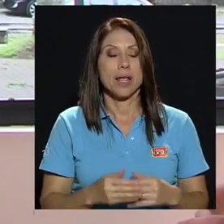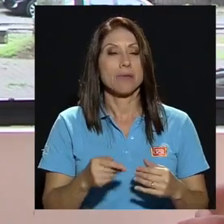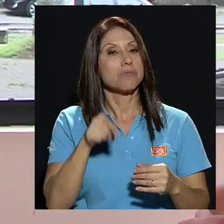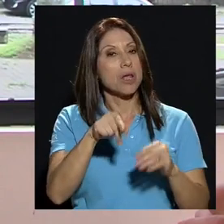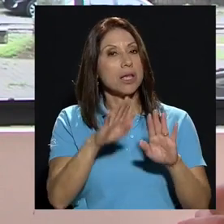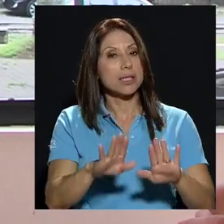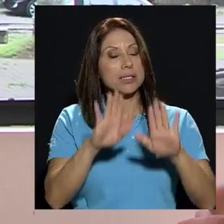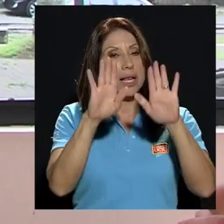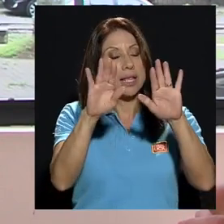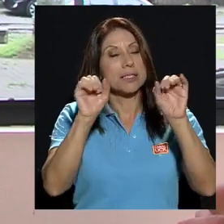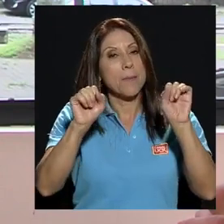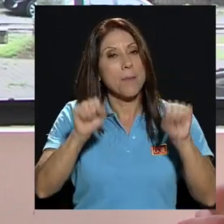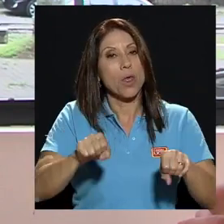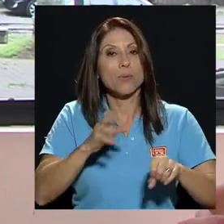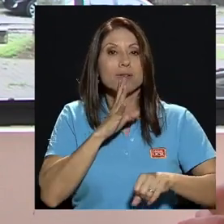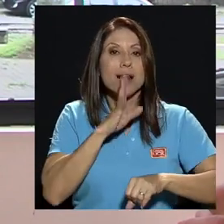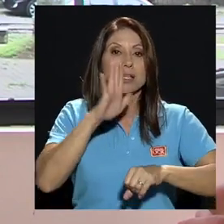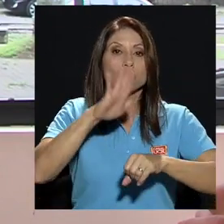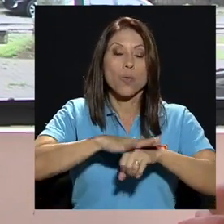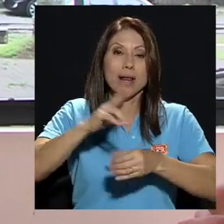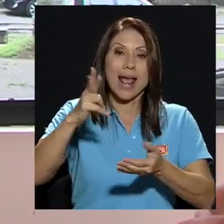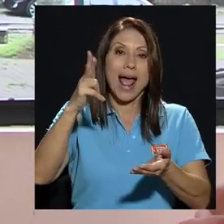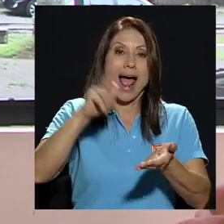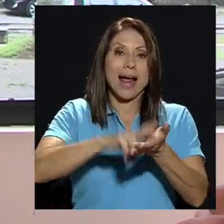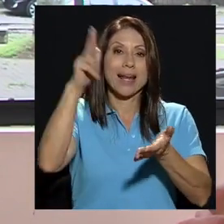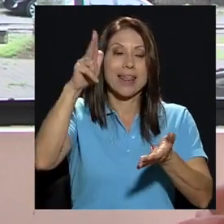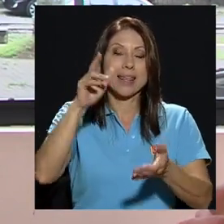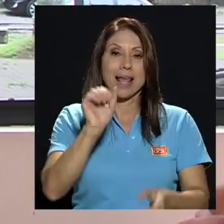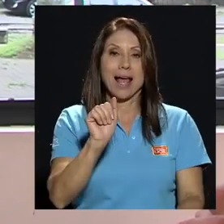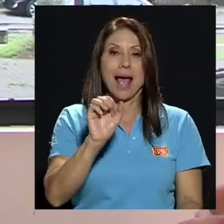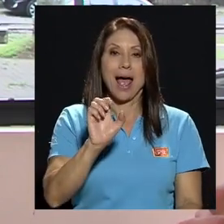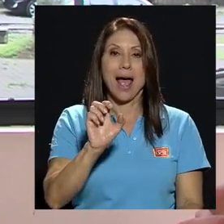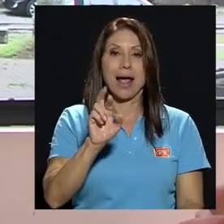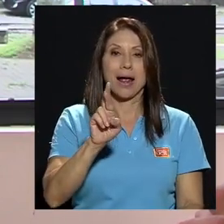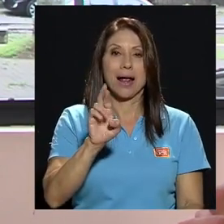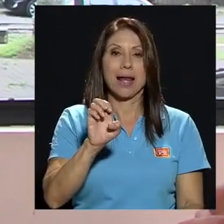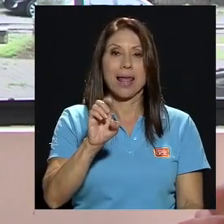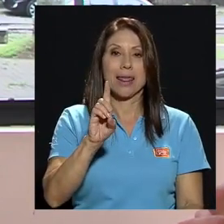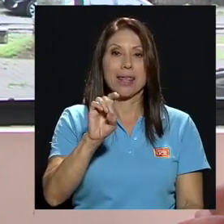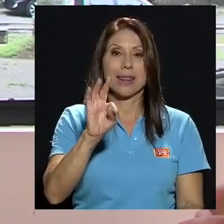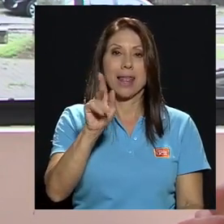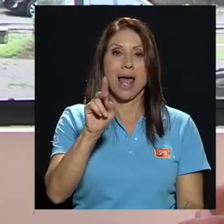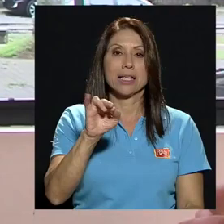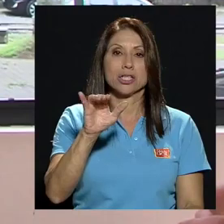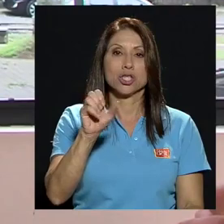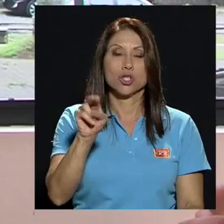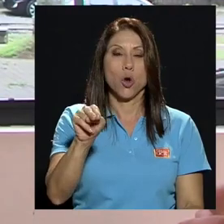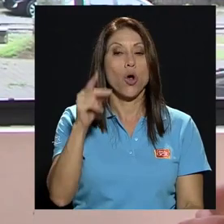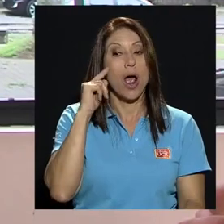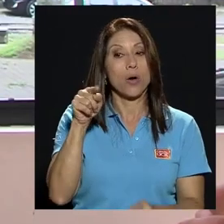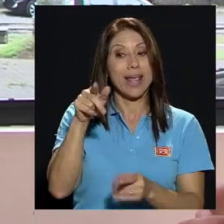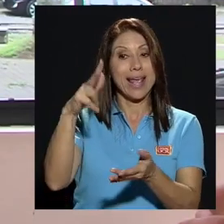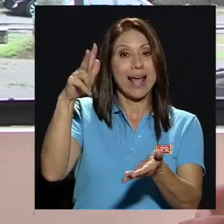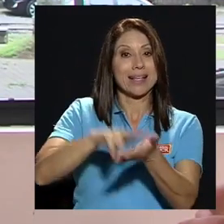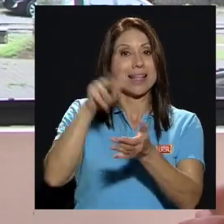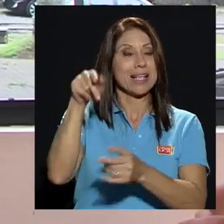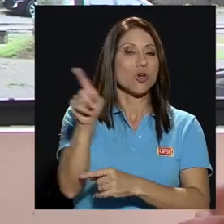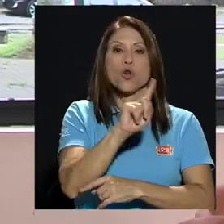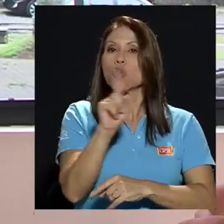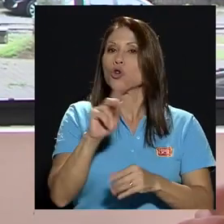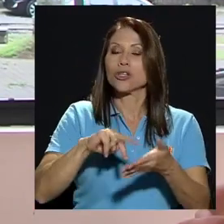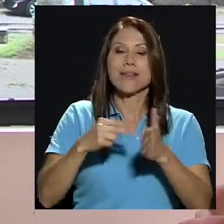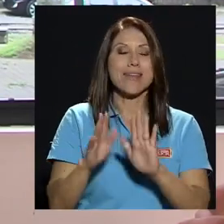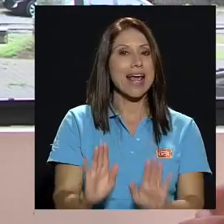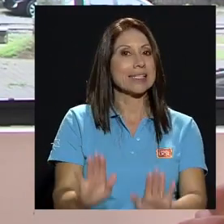podríamos hablar de acreditación aunque acreditación no es excelencia per se acreditación es uno de los